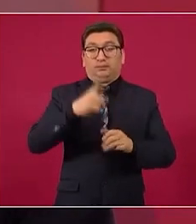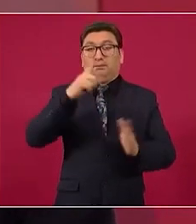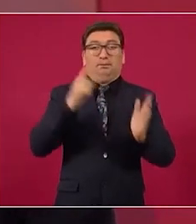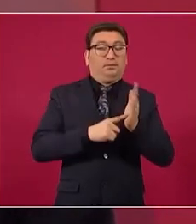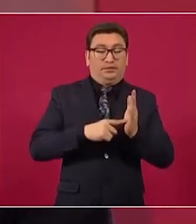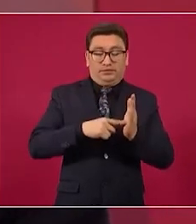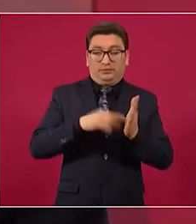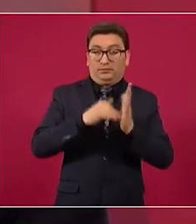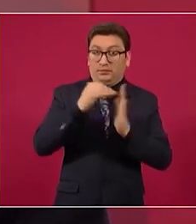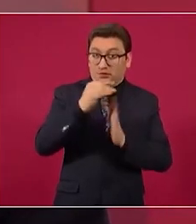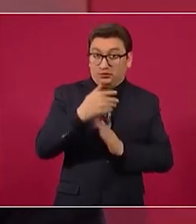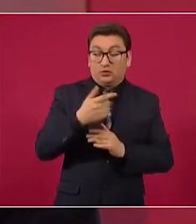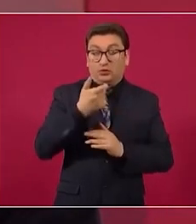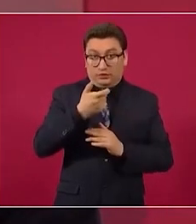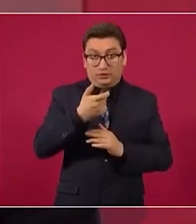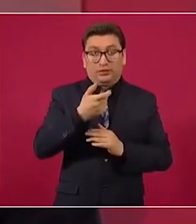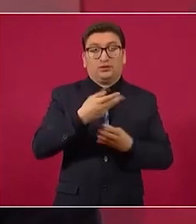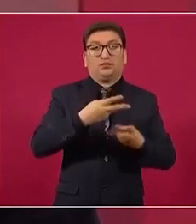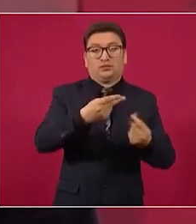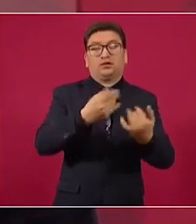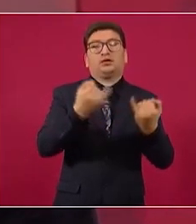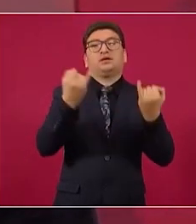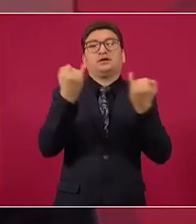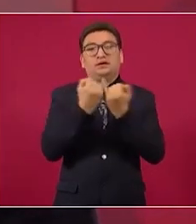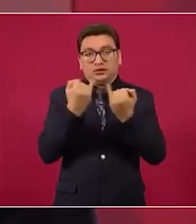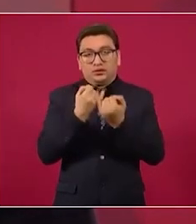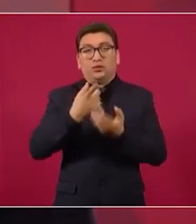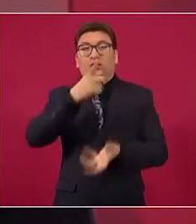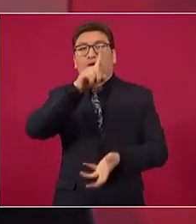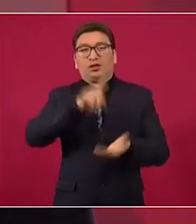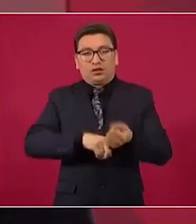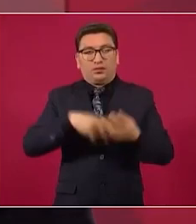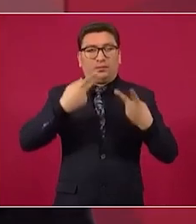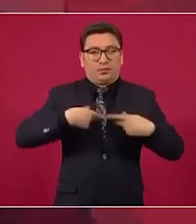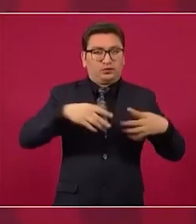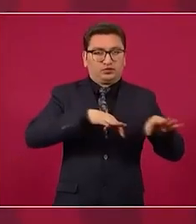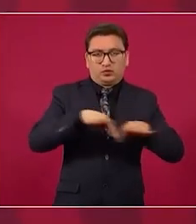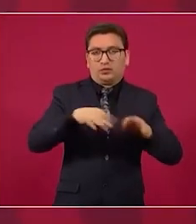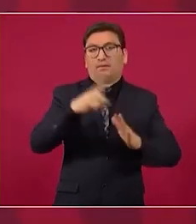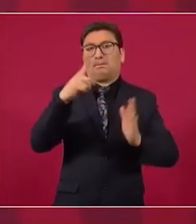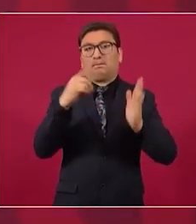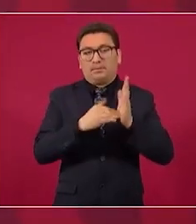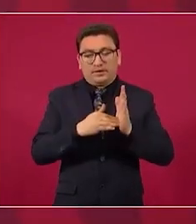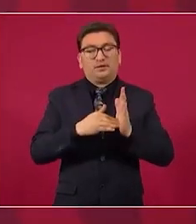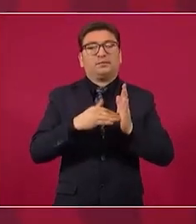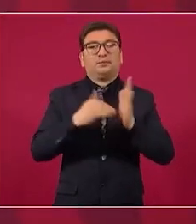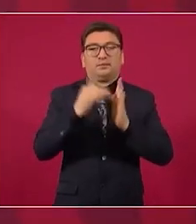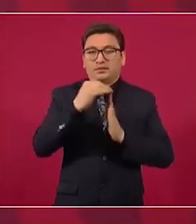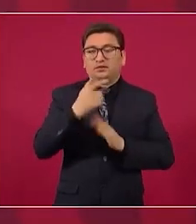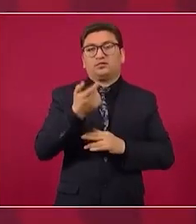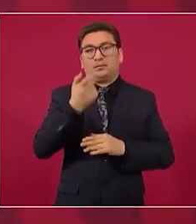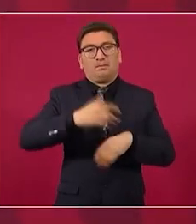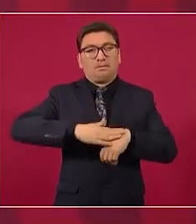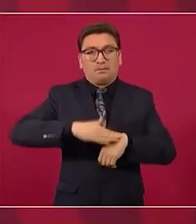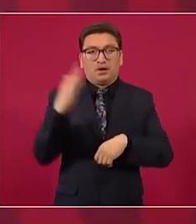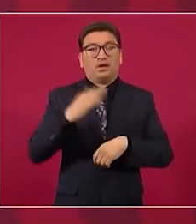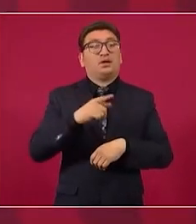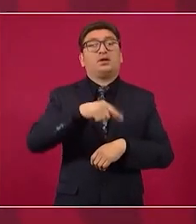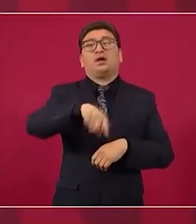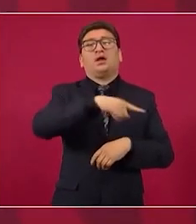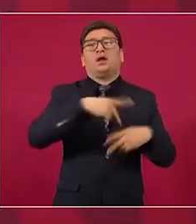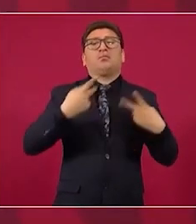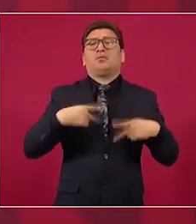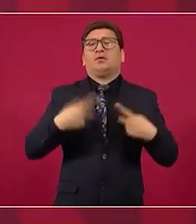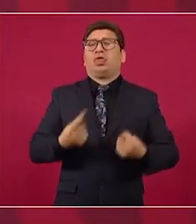de operación puede significar mil millones más pero a ellos no les importaba la operación